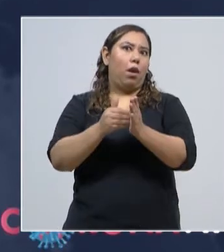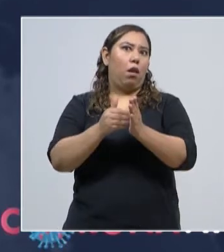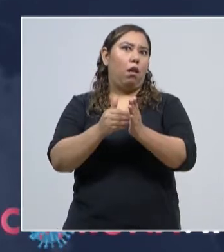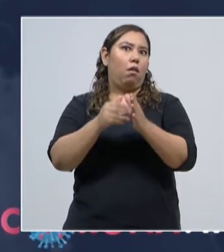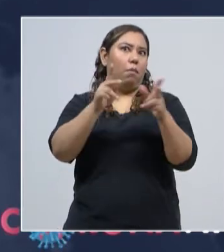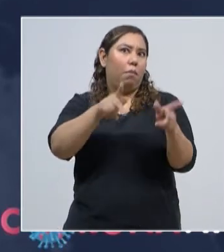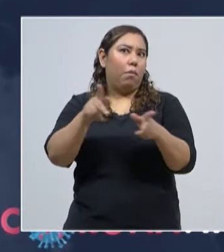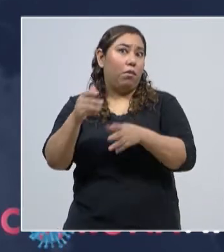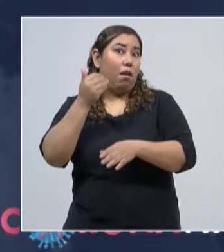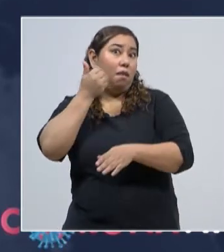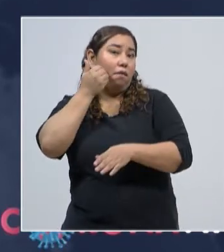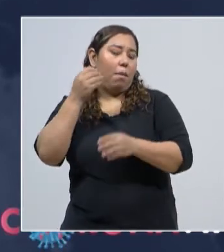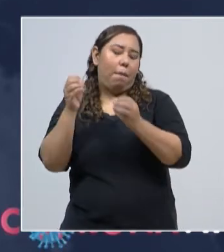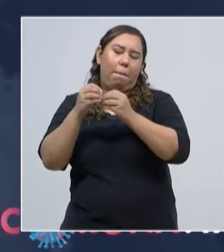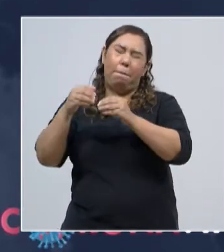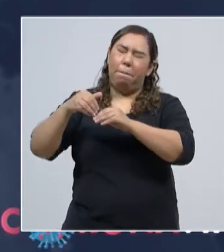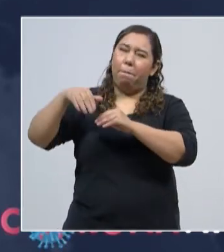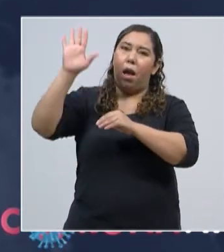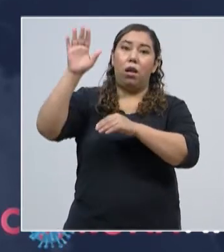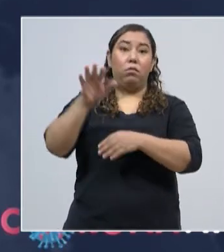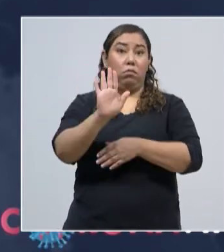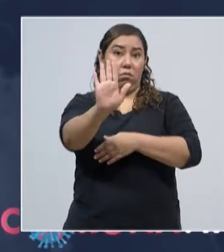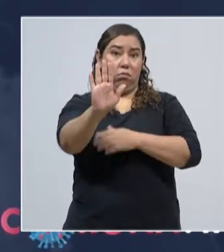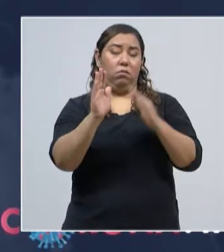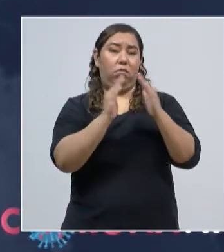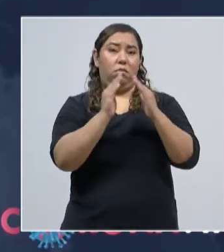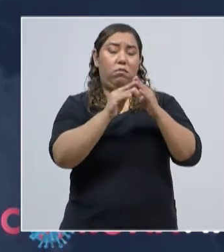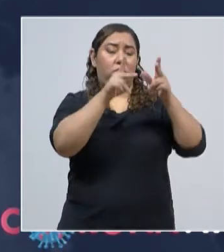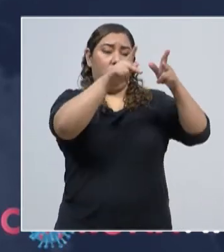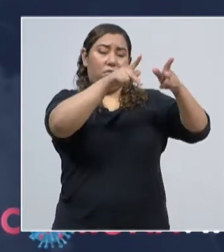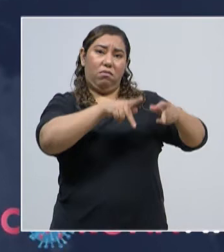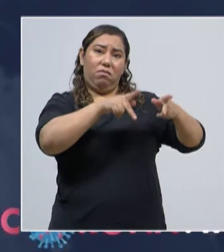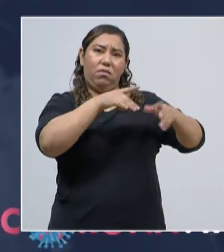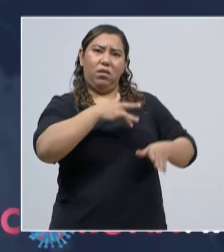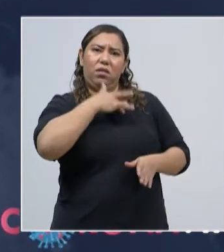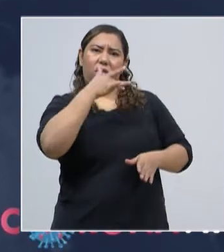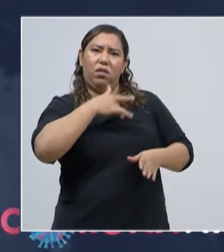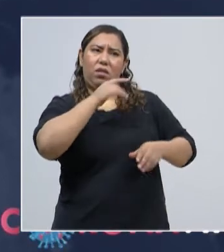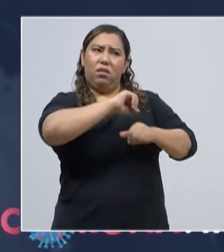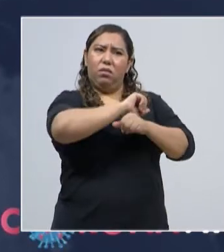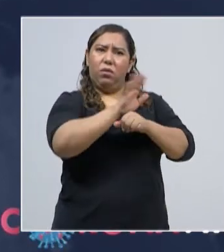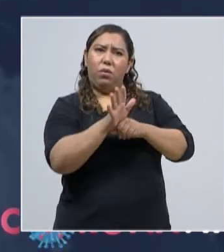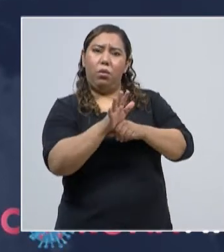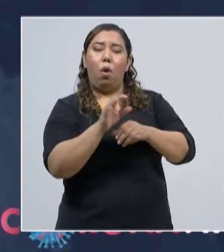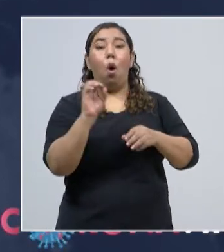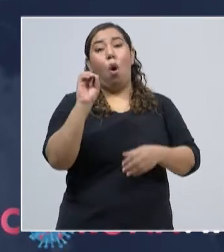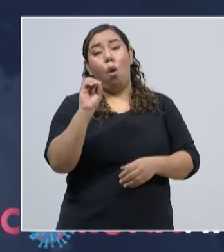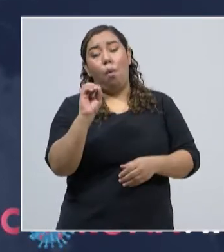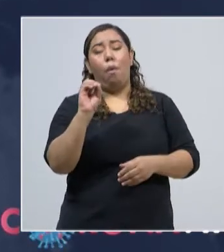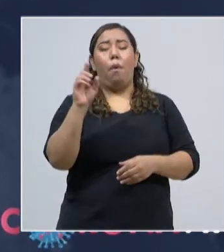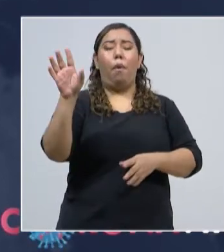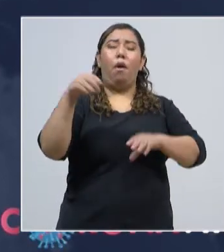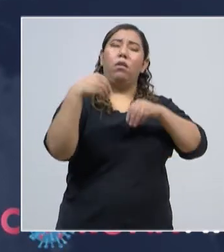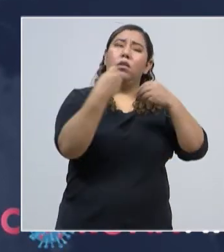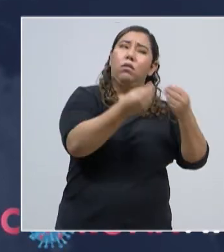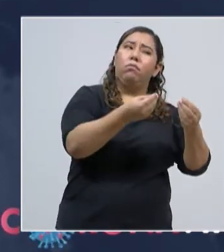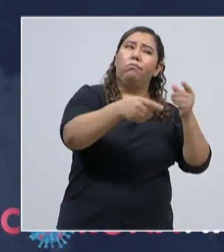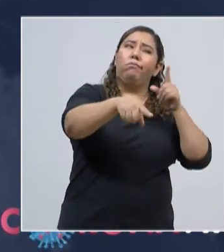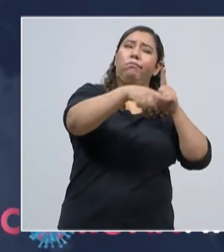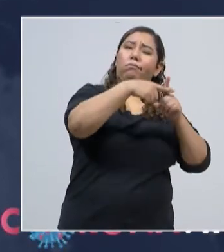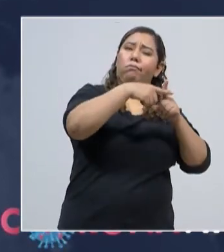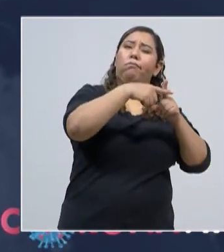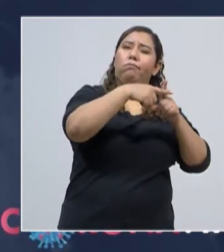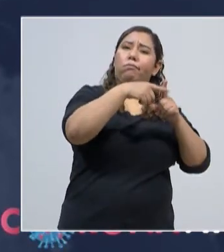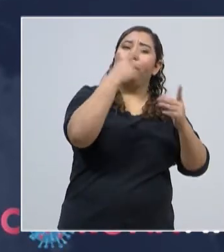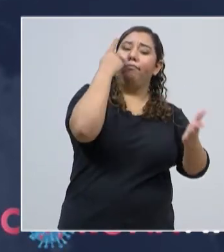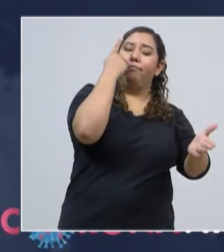su vivienda hay una persona diagnosticada positiva o con síntomas de COVID. Mantenga entonces el distanciamiento, incluso dentro